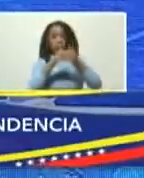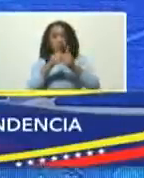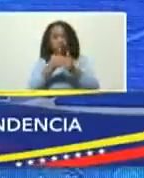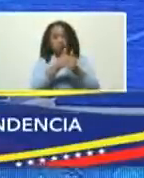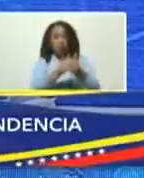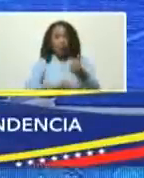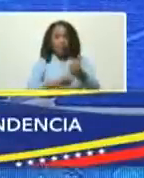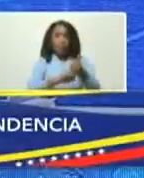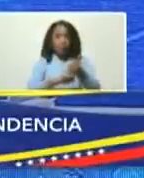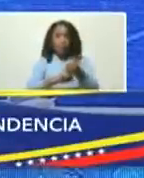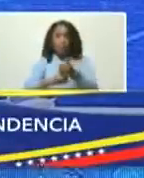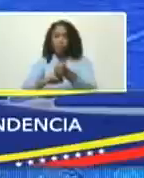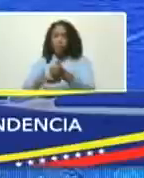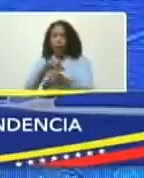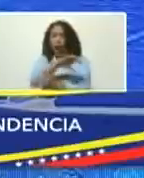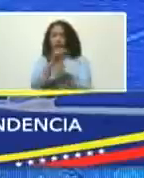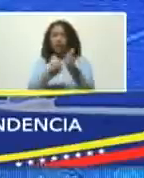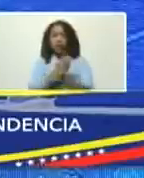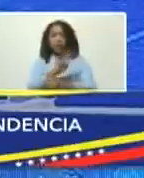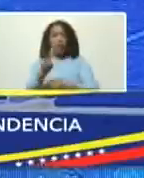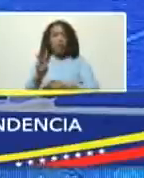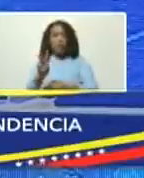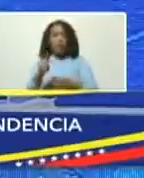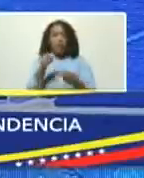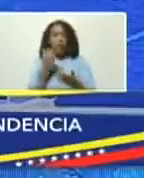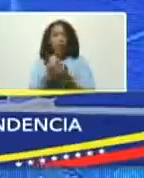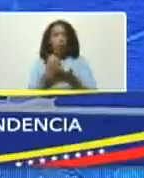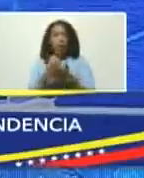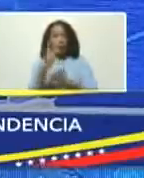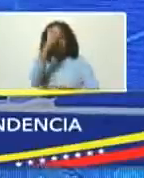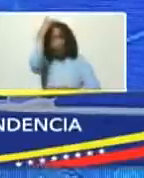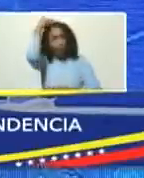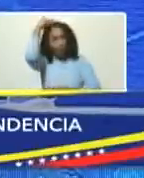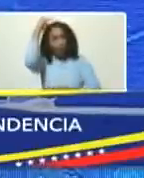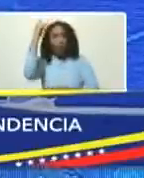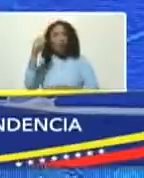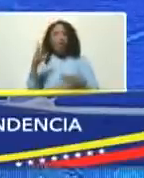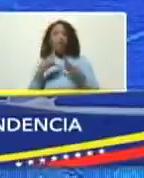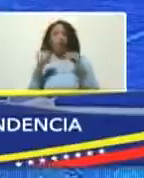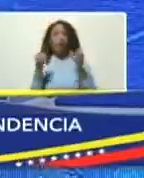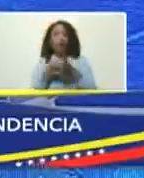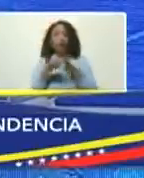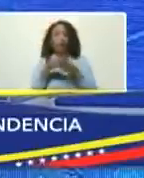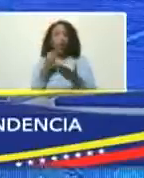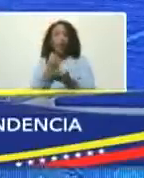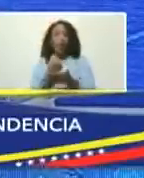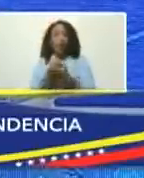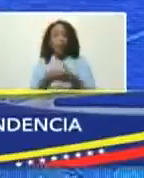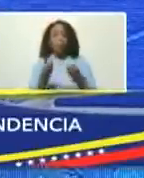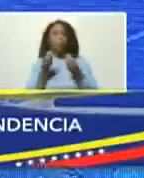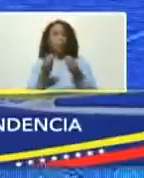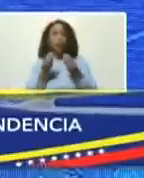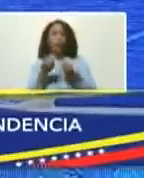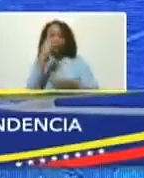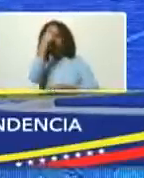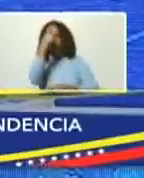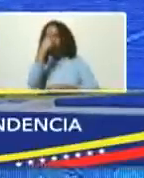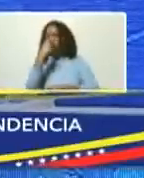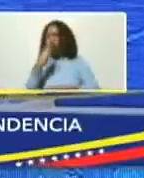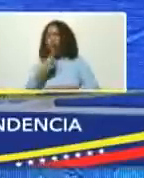vicepresidente de economía taref la islami todo el equipo económico para perfilar